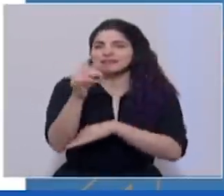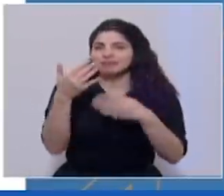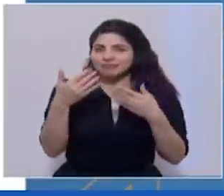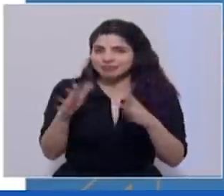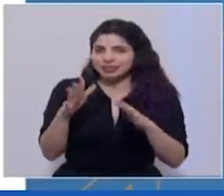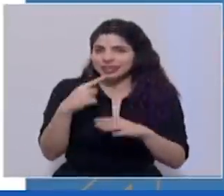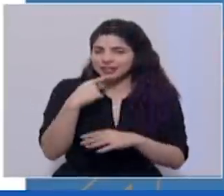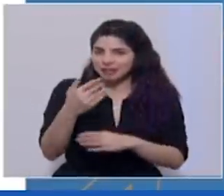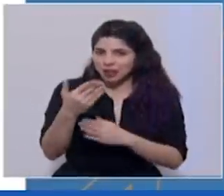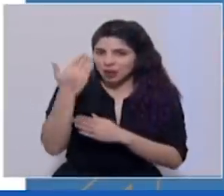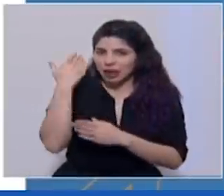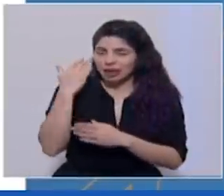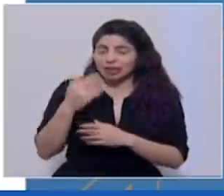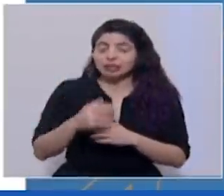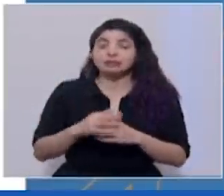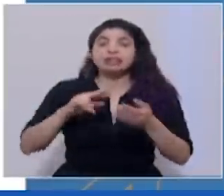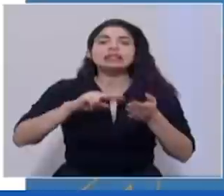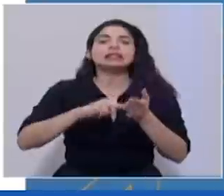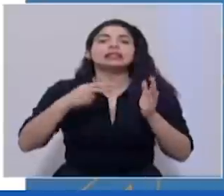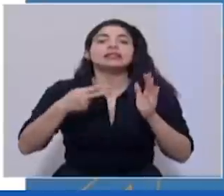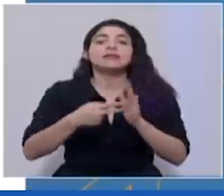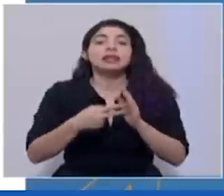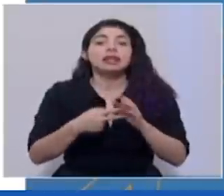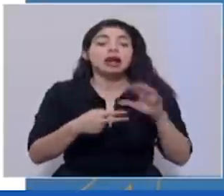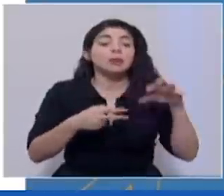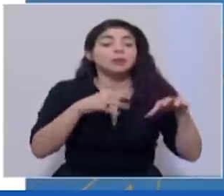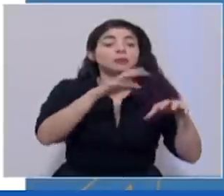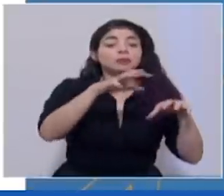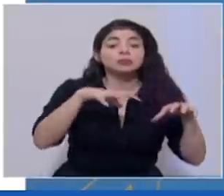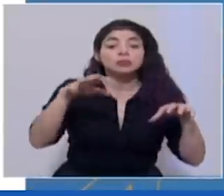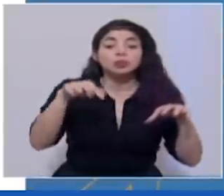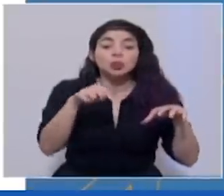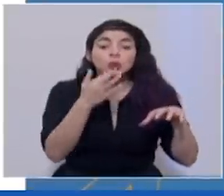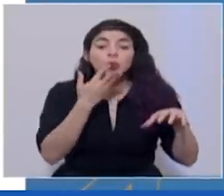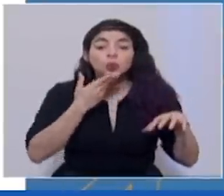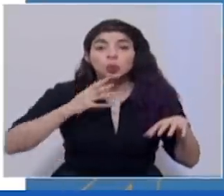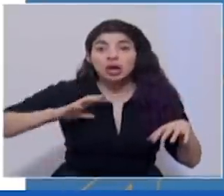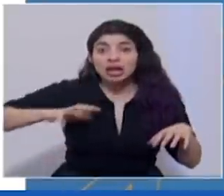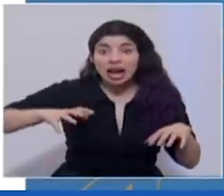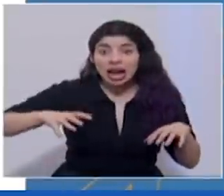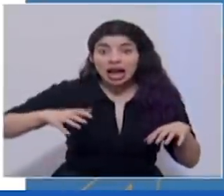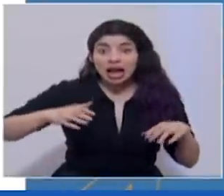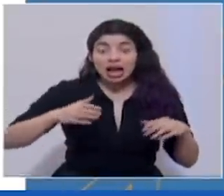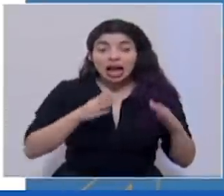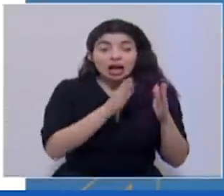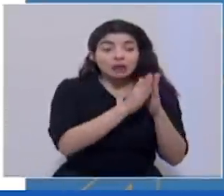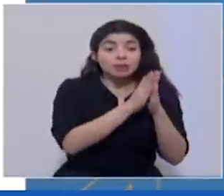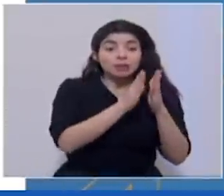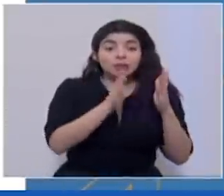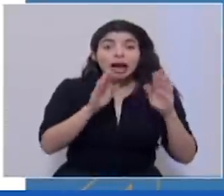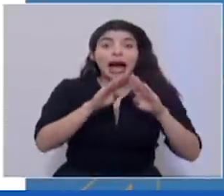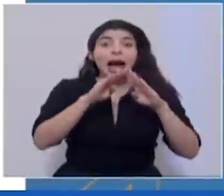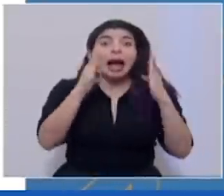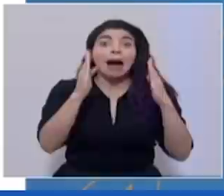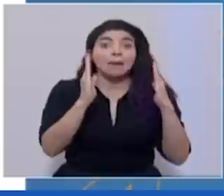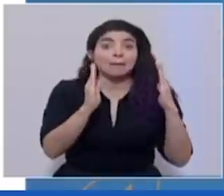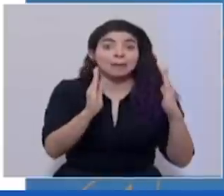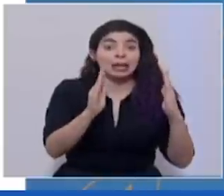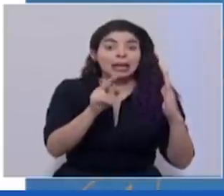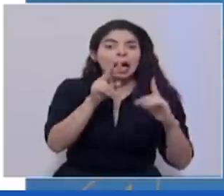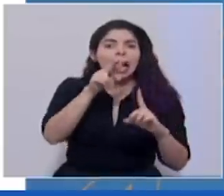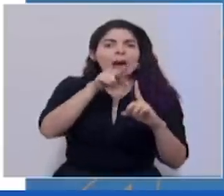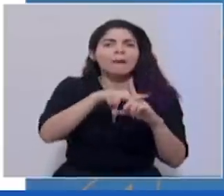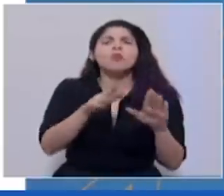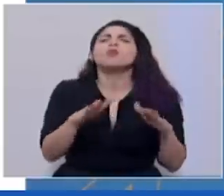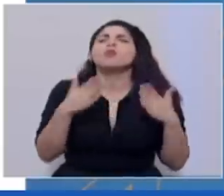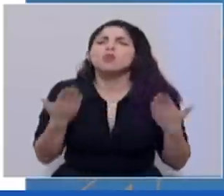mencionaron. De modo tal que en los cantones de alerta naranja, durante la fase de apertura, se aplicará